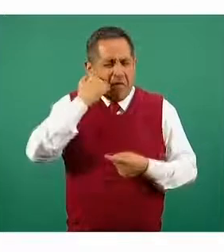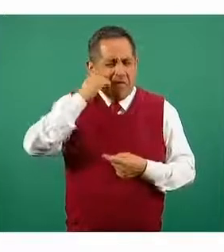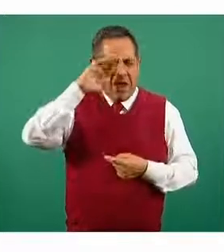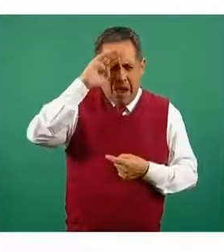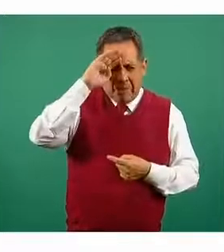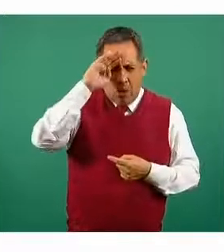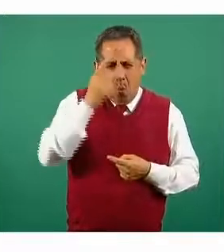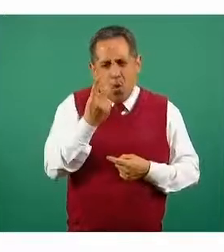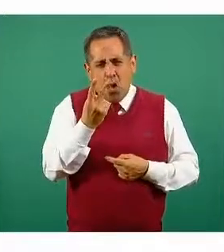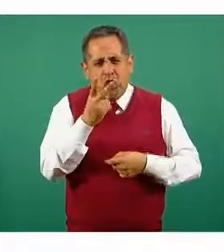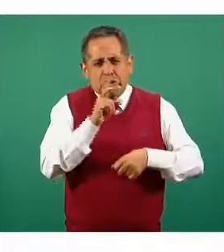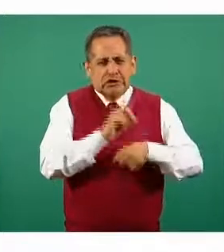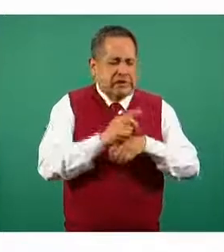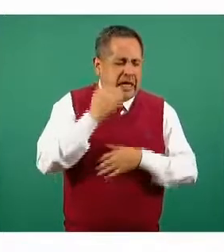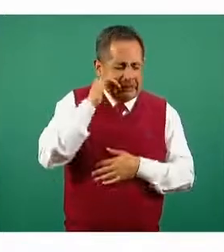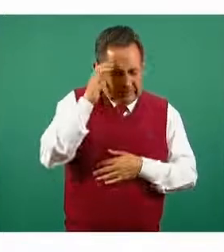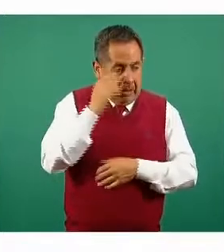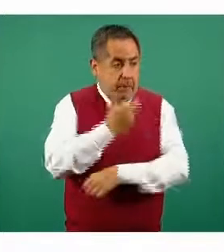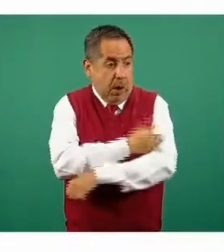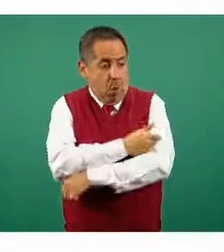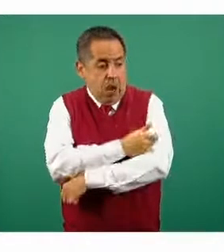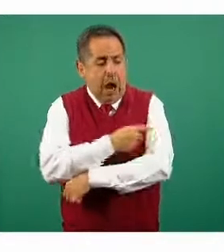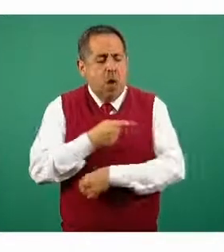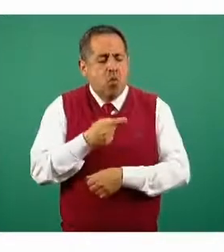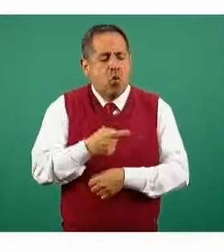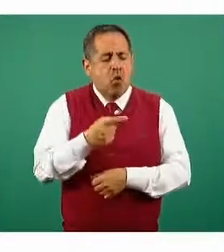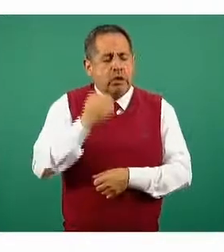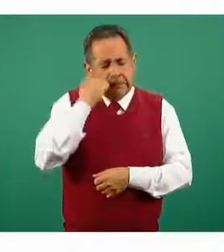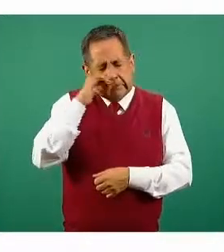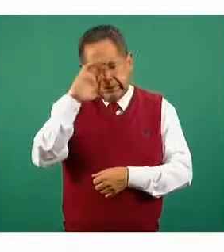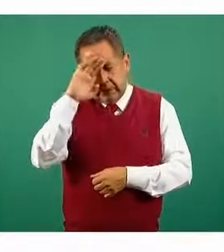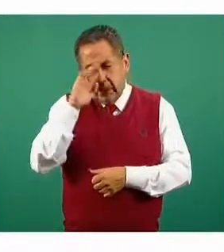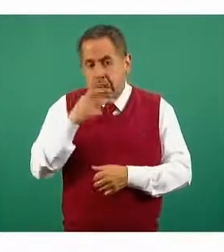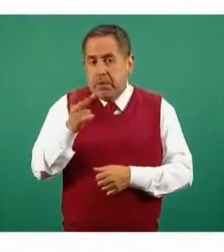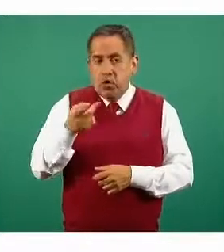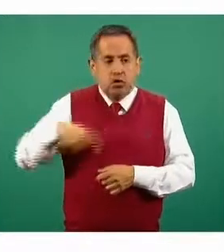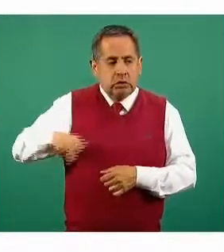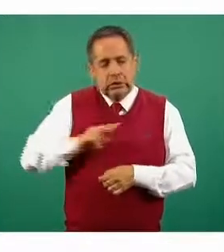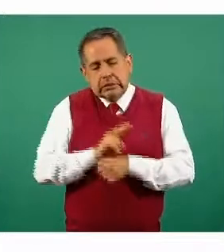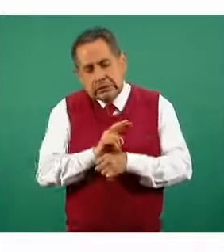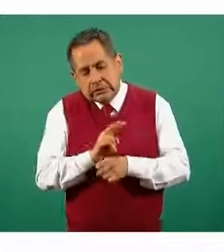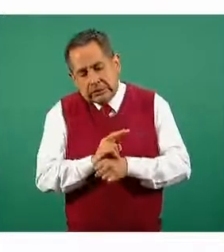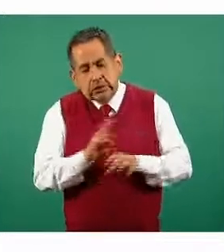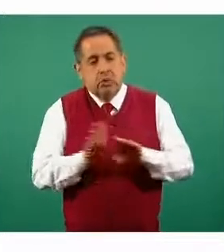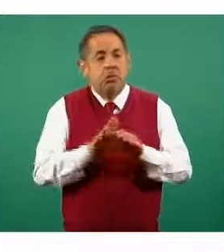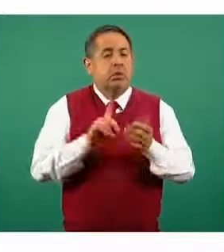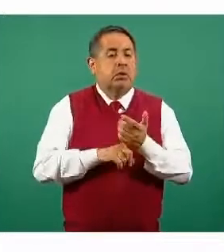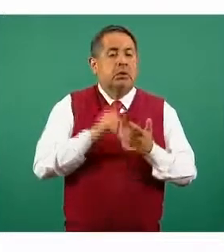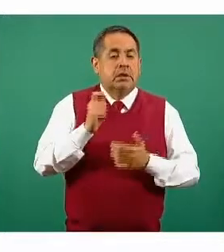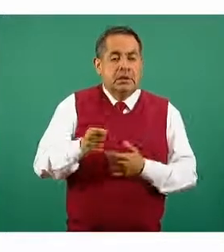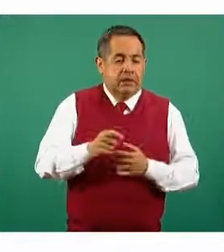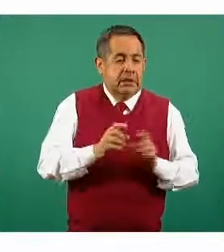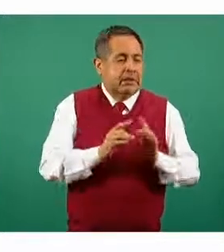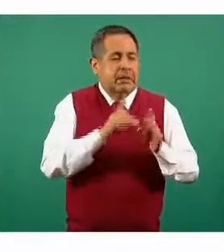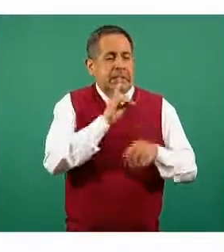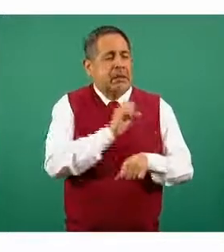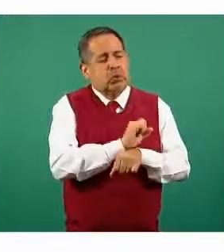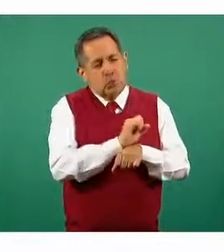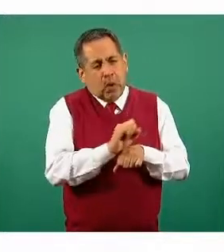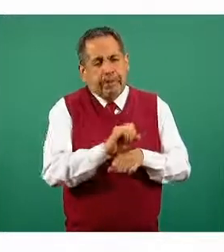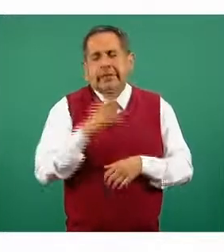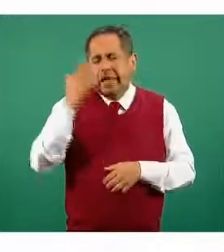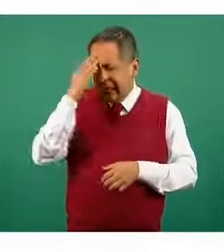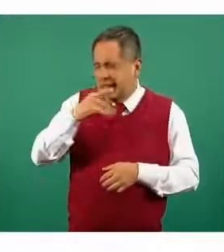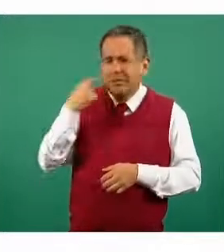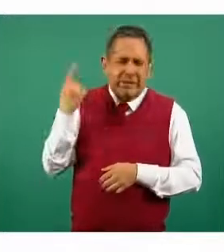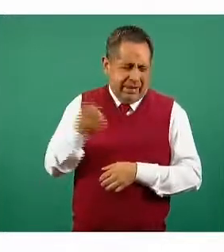dos o tres días de haber sido vacunadas, pero la razón por la que vigilamos estos eventos no es por estos eventos leves que ya se sabe